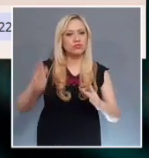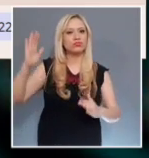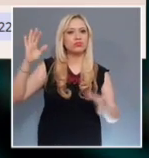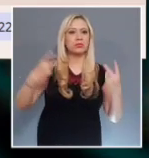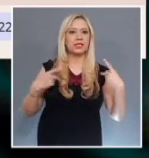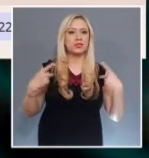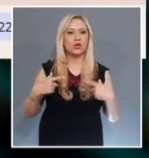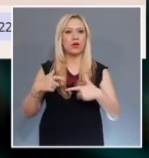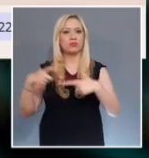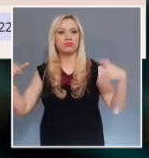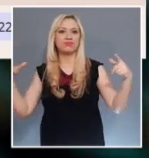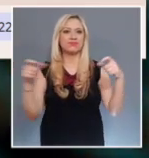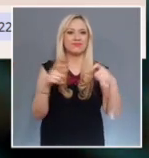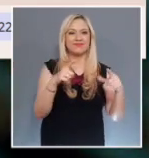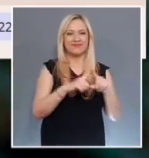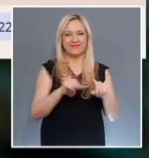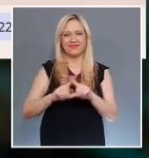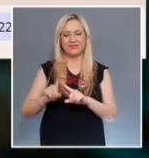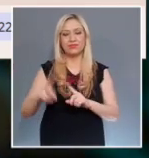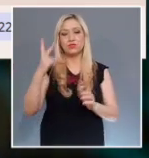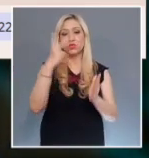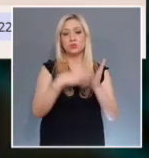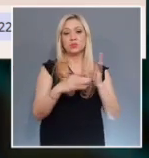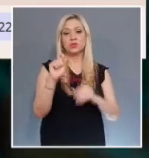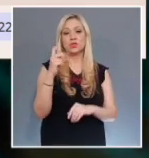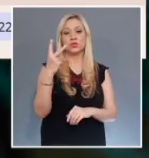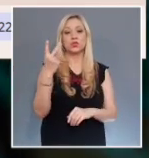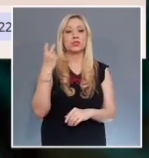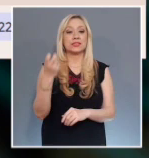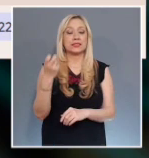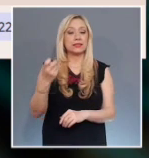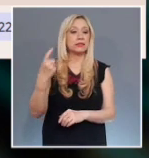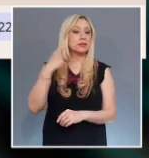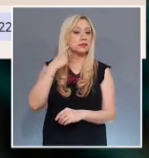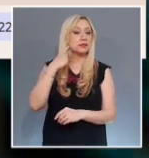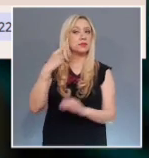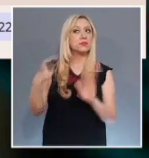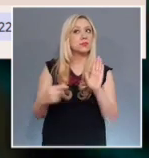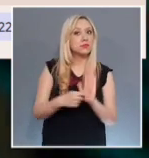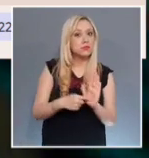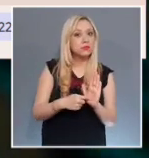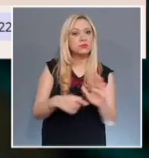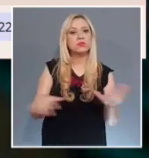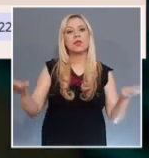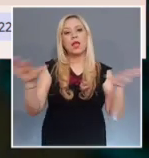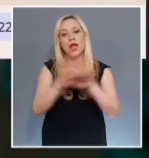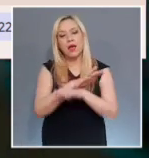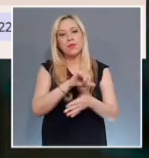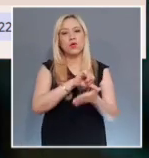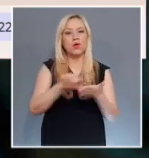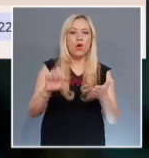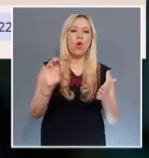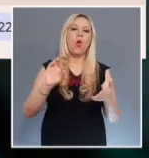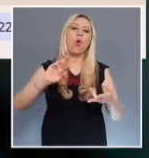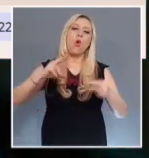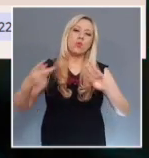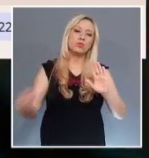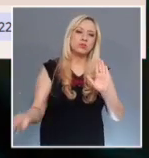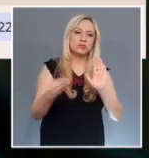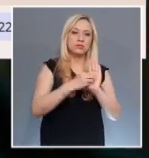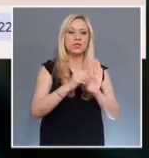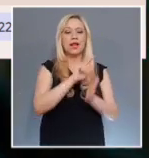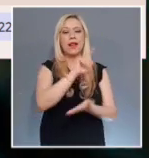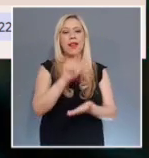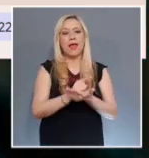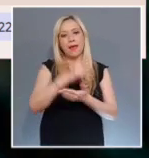2022 y es el que reforma, deroga y adiciona diversas disposiciones de las leyes generales de comunicación social